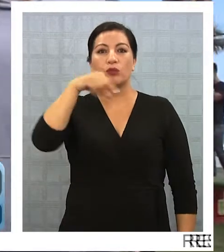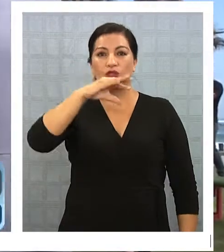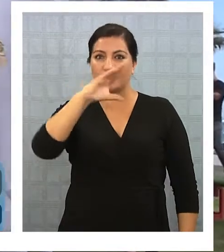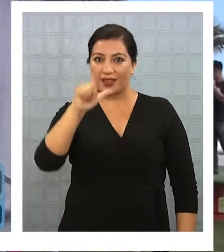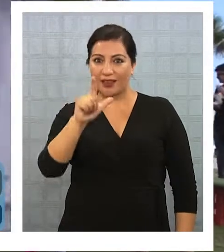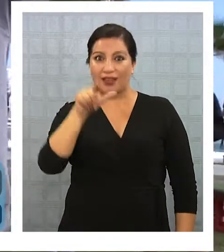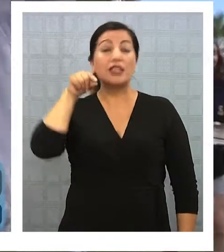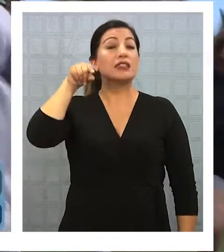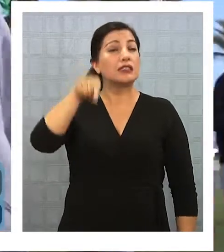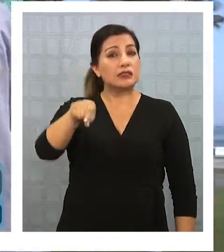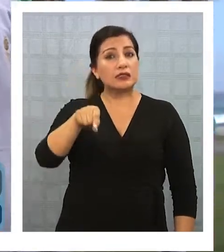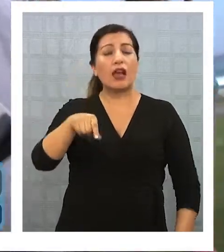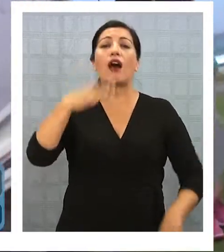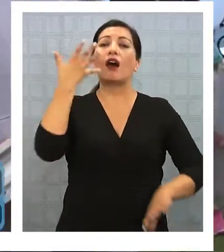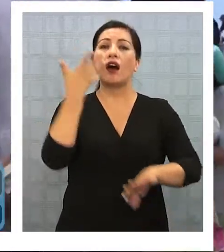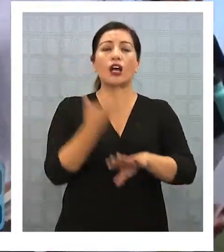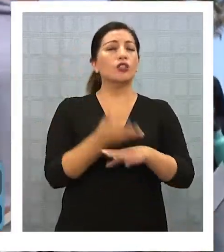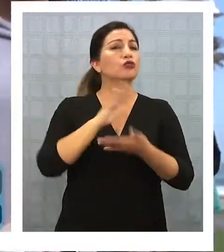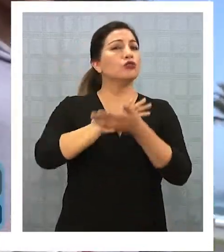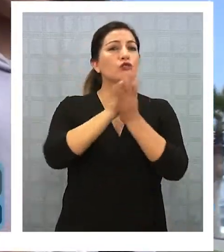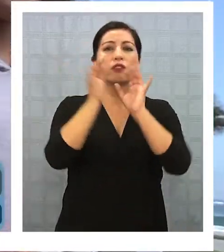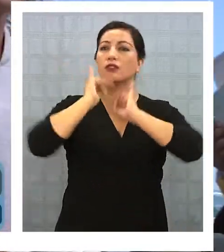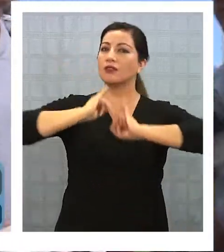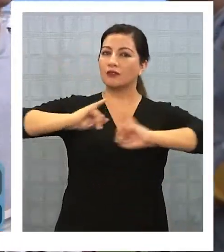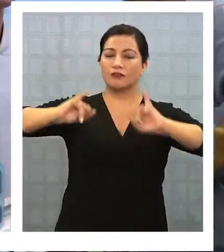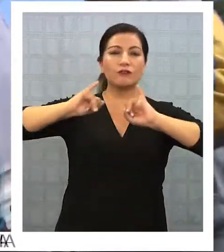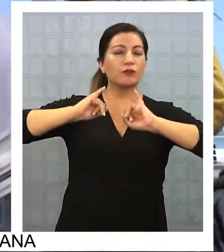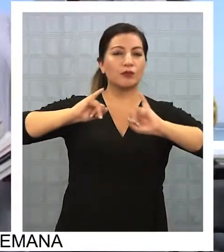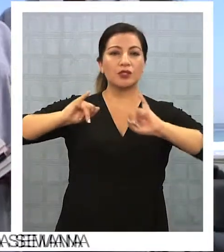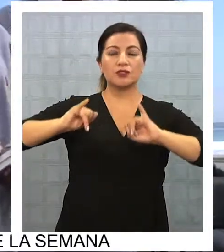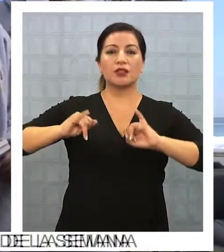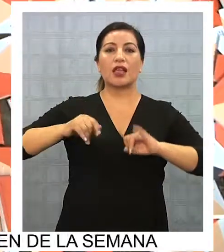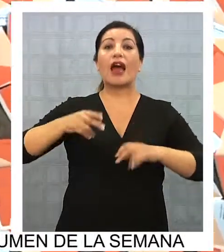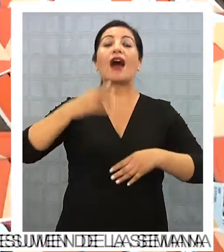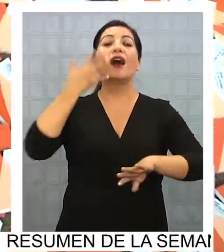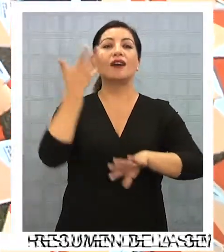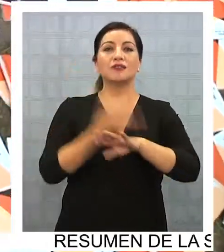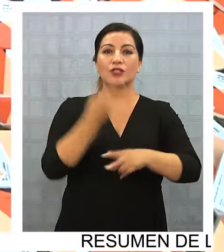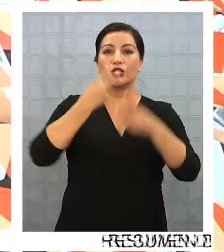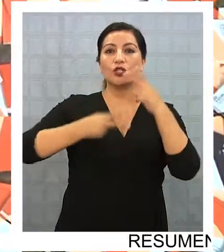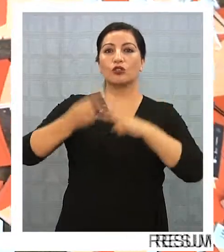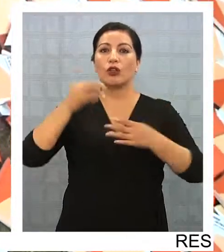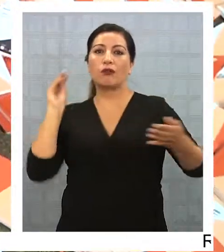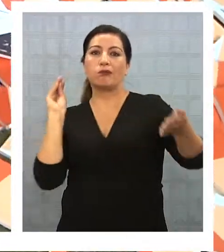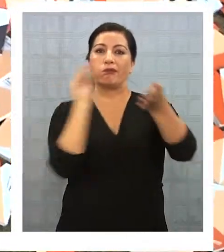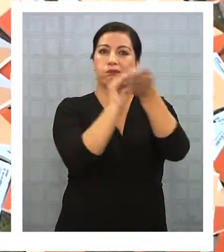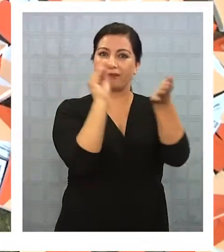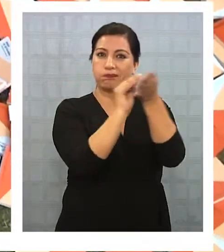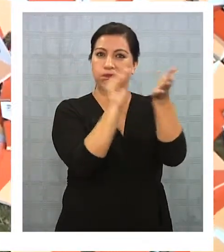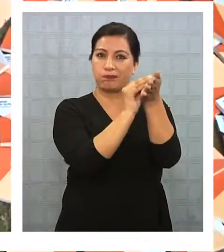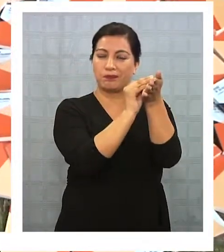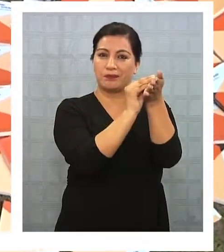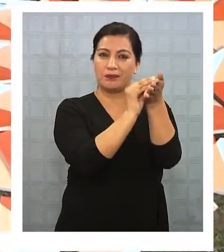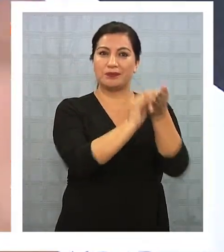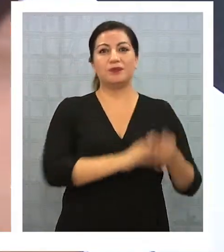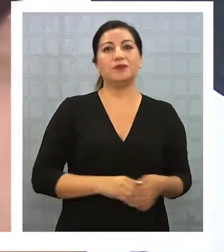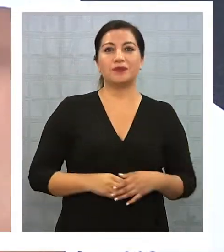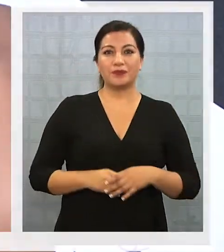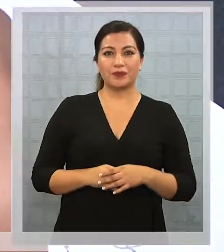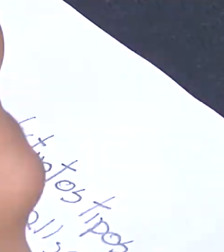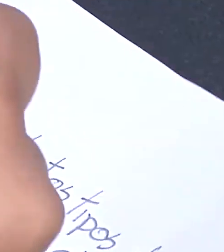.cl, donde encontrará las bases y podrá ingresar el cuento o relato en concurso. Gracias.